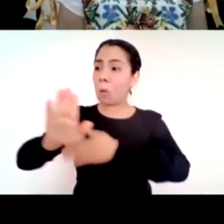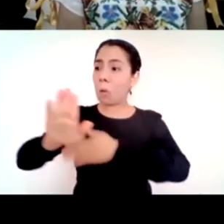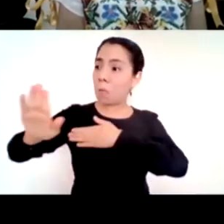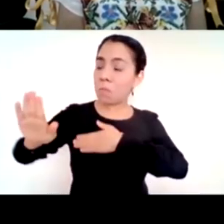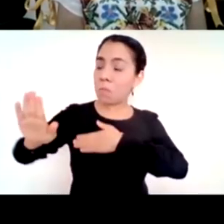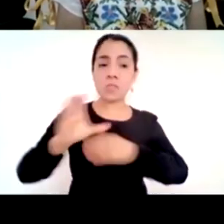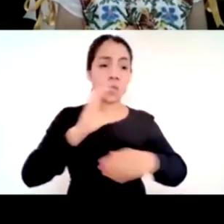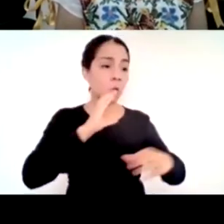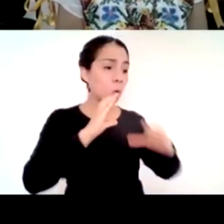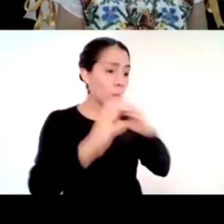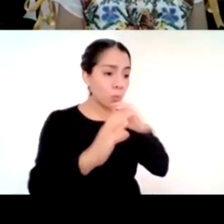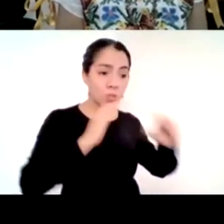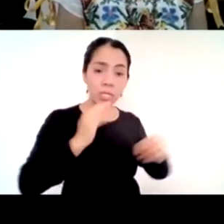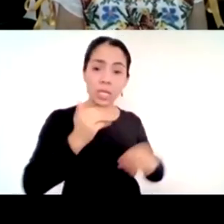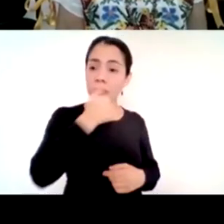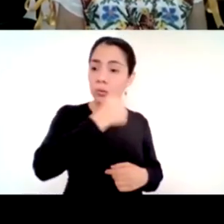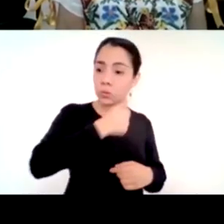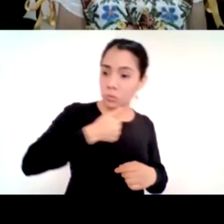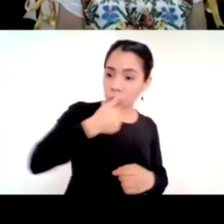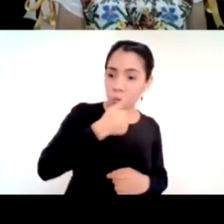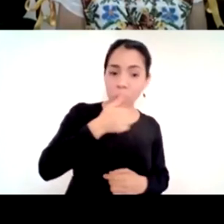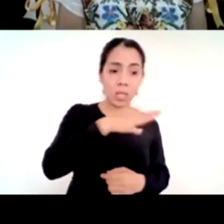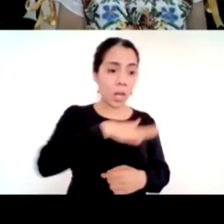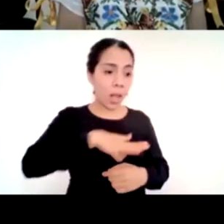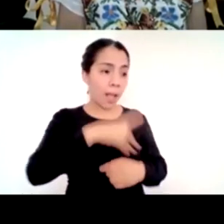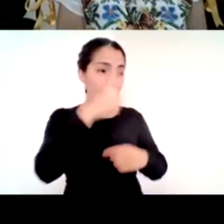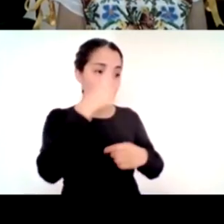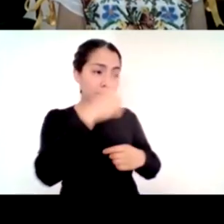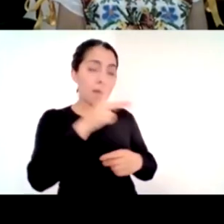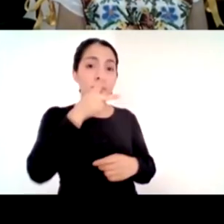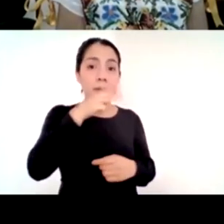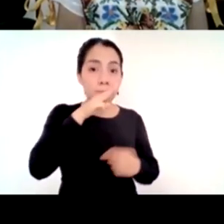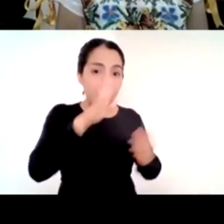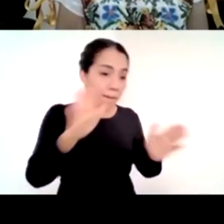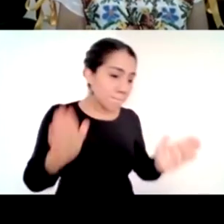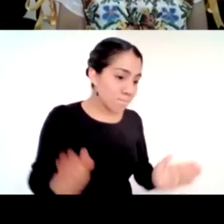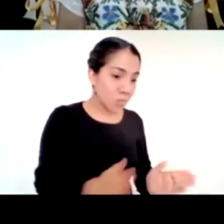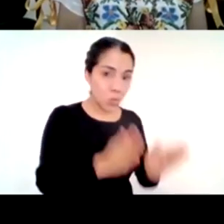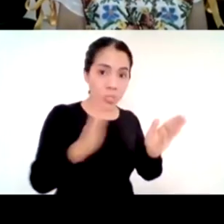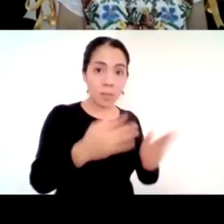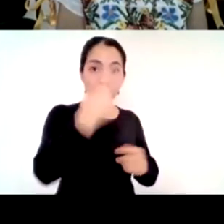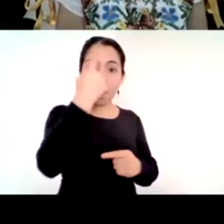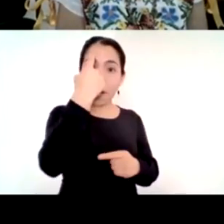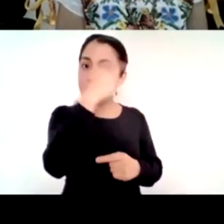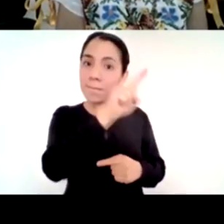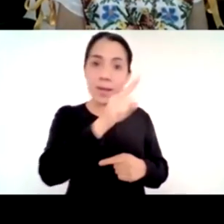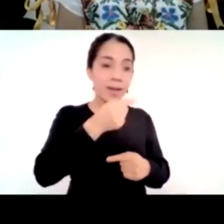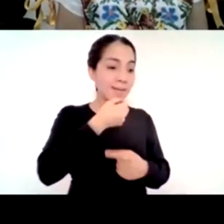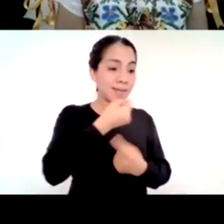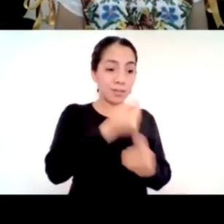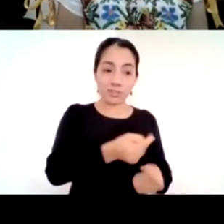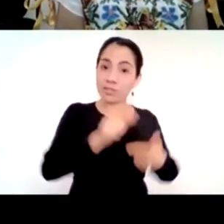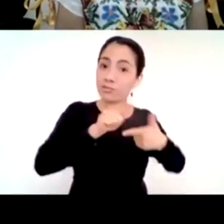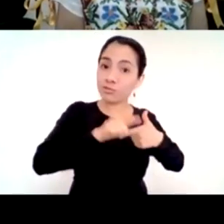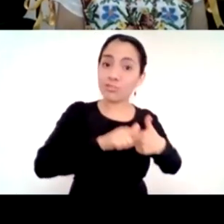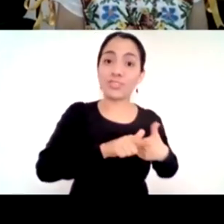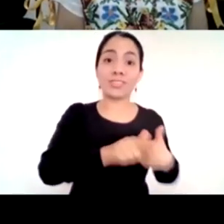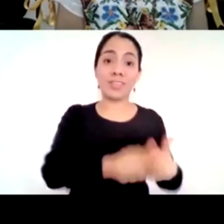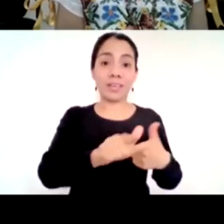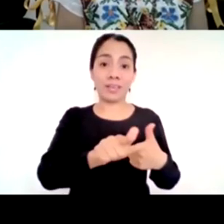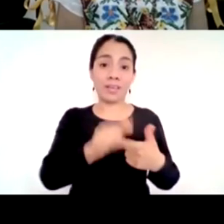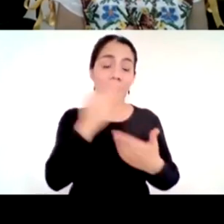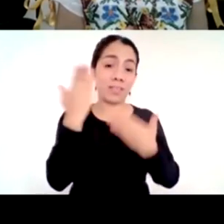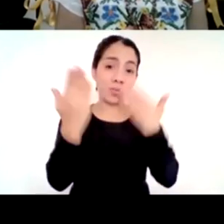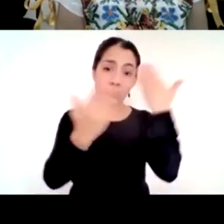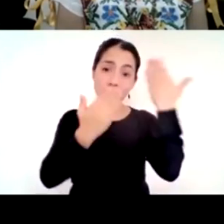para poder motivar a los padres para que los niños estén trabajando yo puedo imaginarme a los niños en